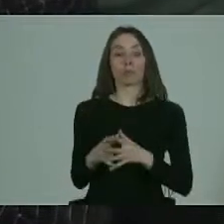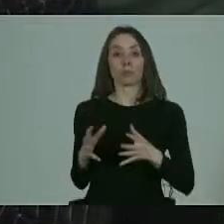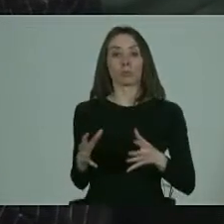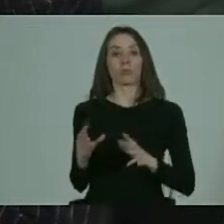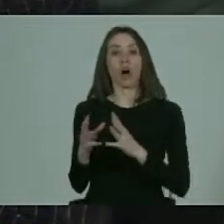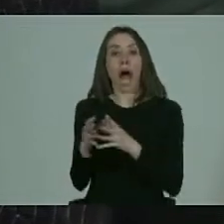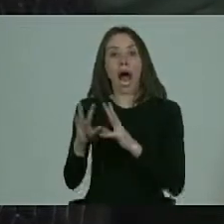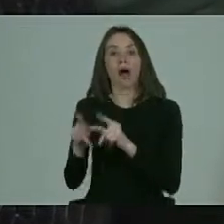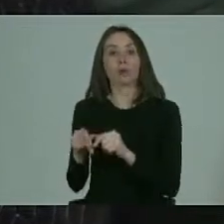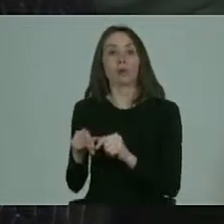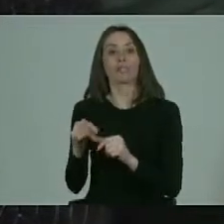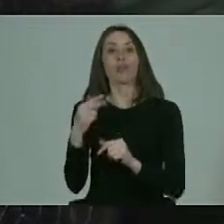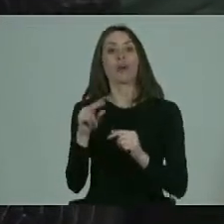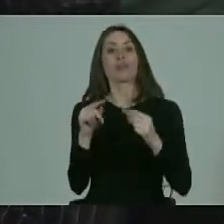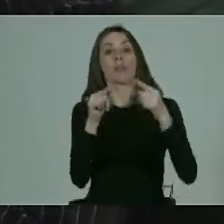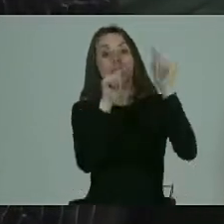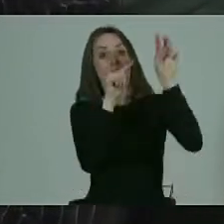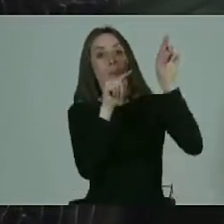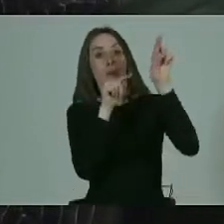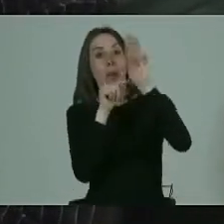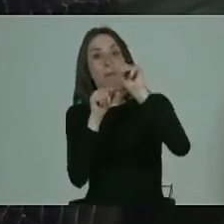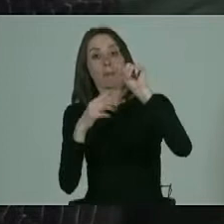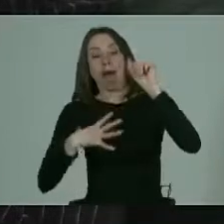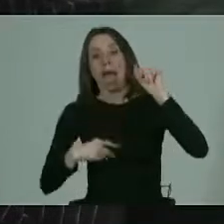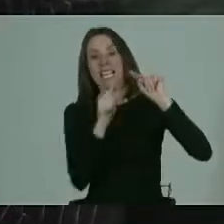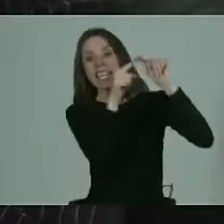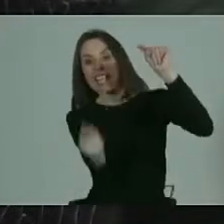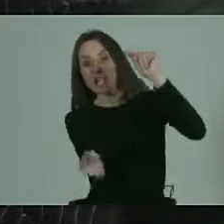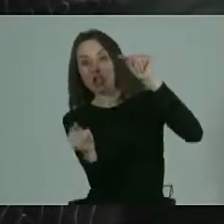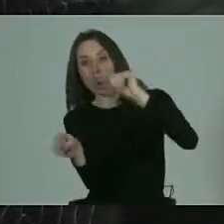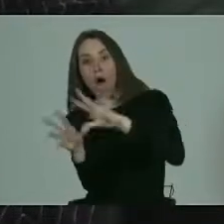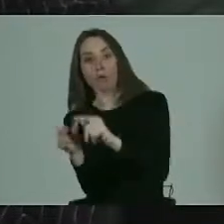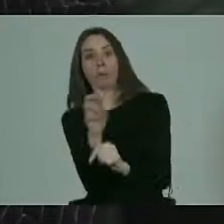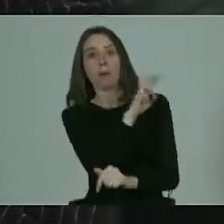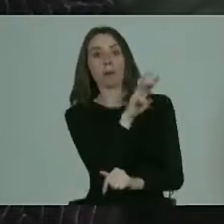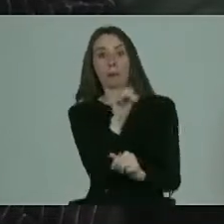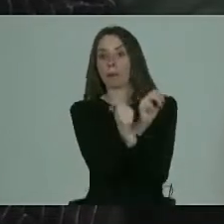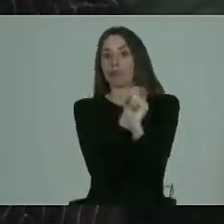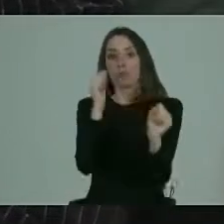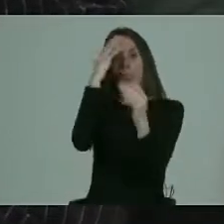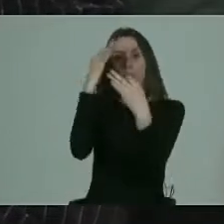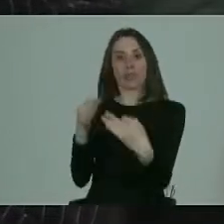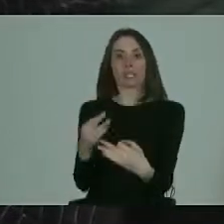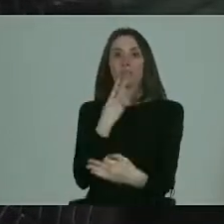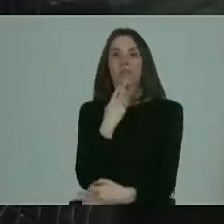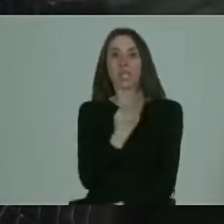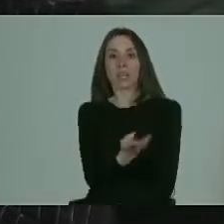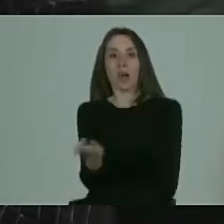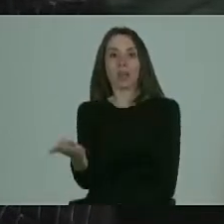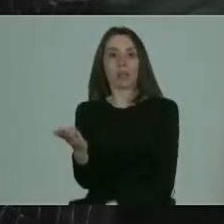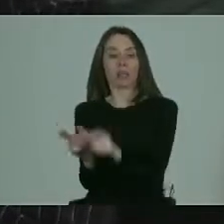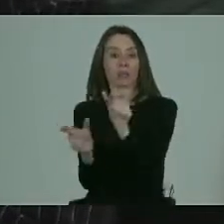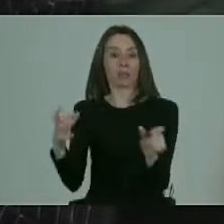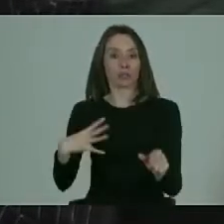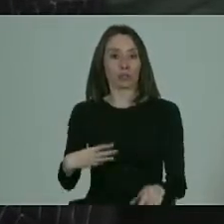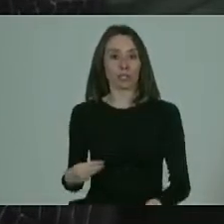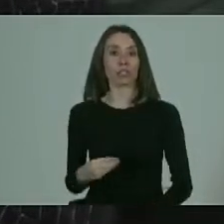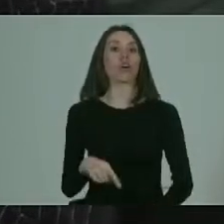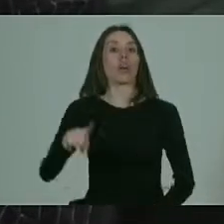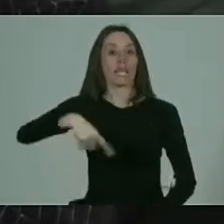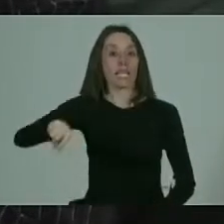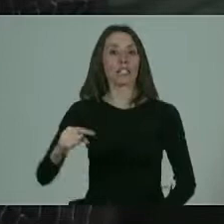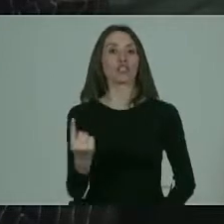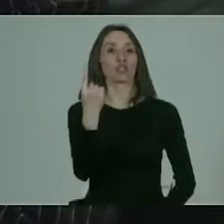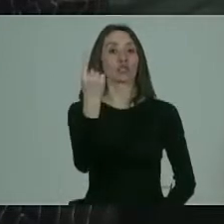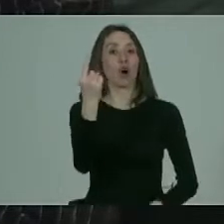la agrupación de hijos de esos padres porque los padres no pueden tener la decisión sobre la vida de ellos son ellos